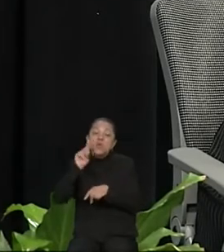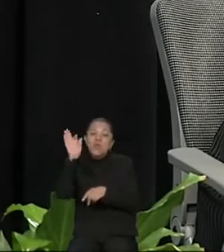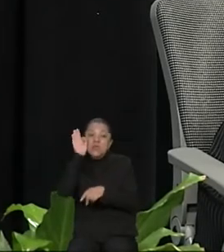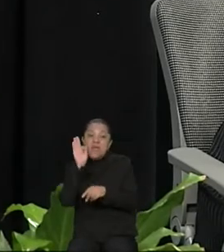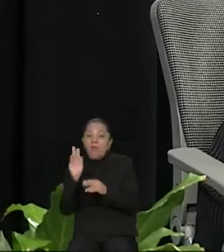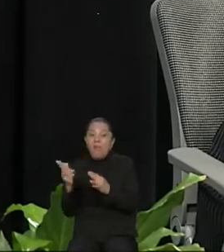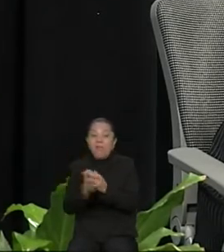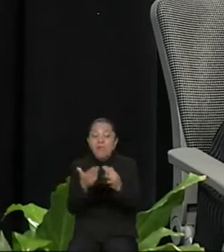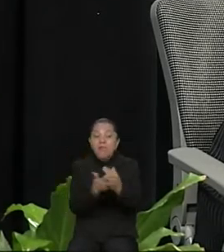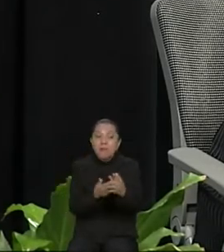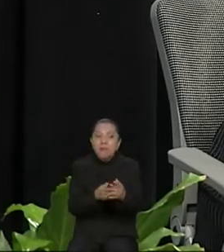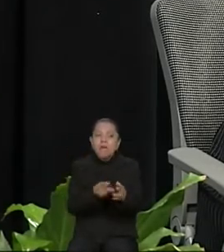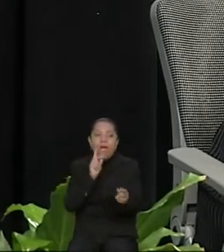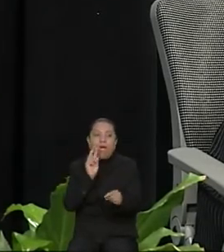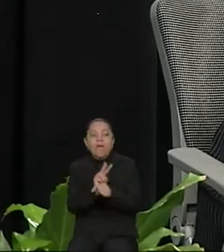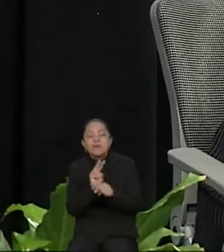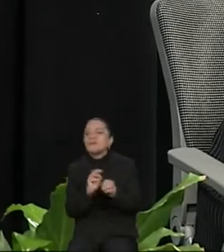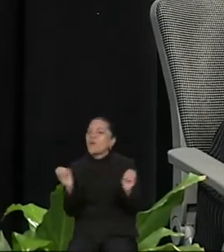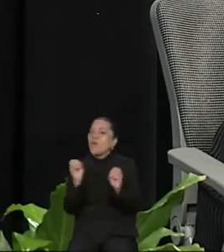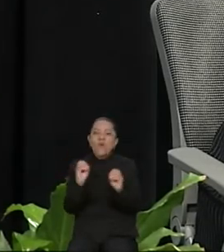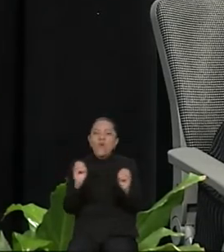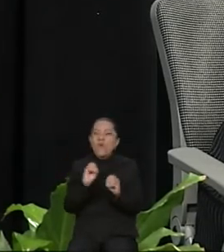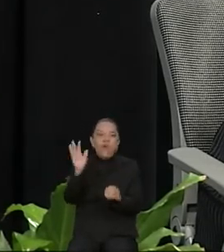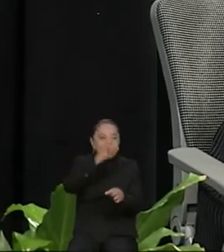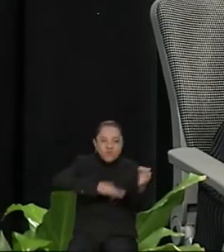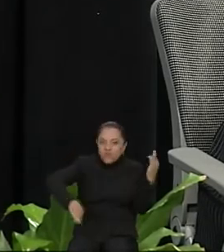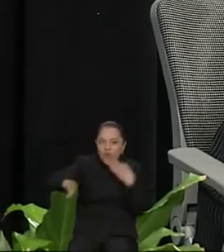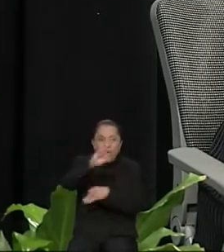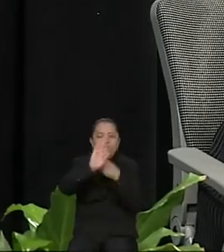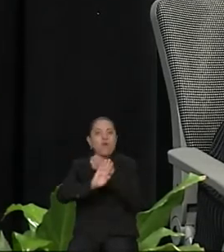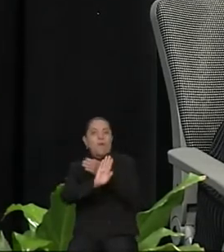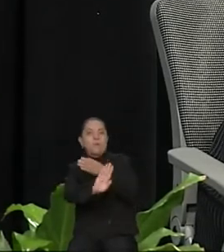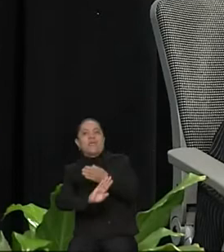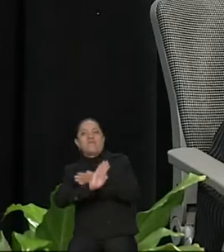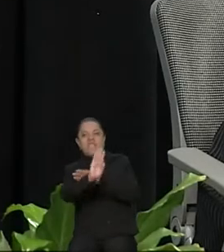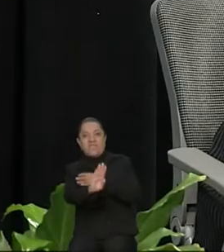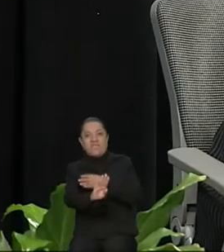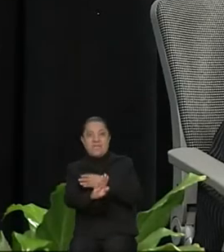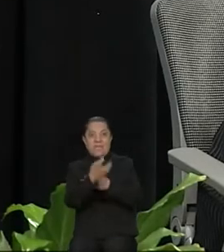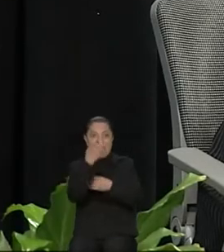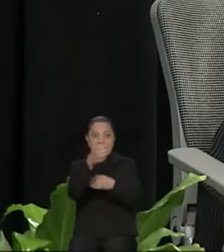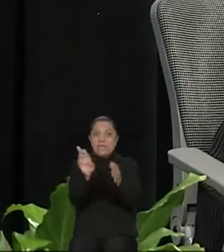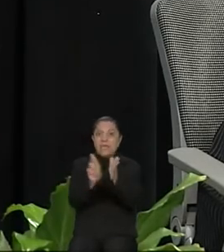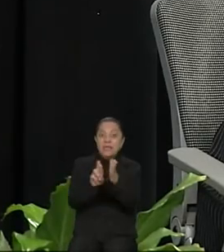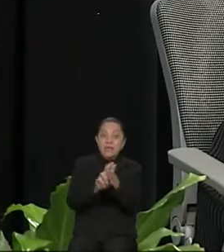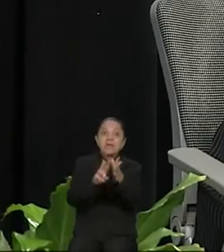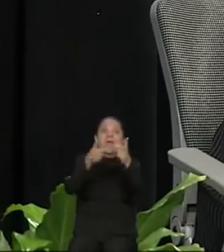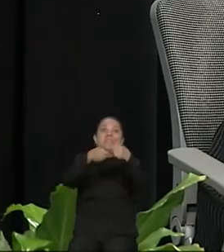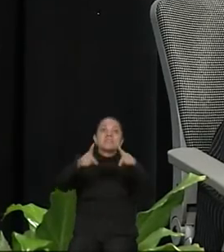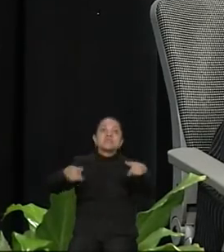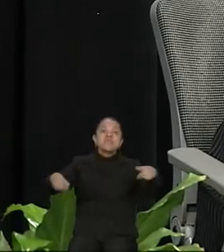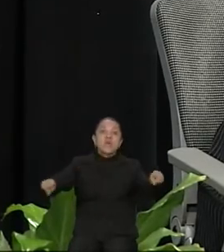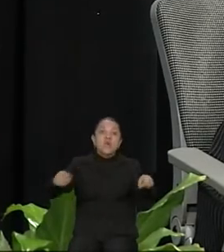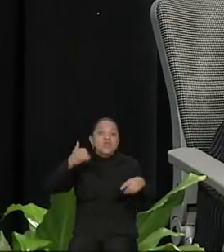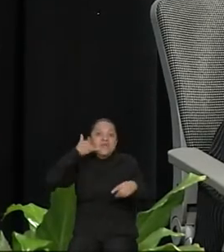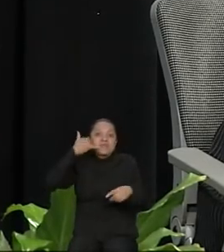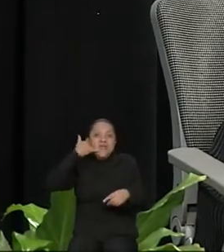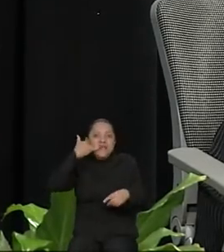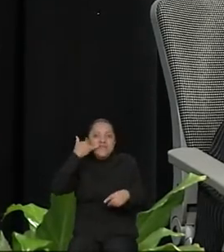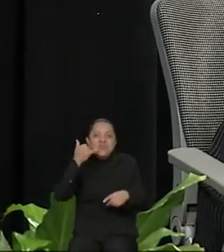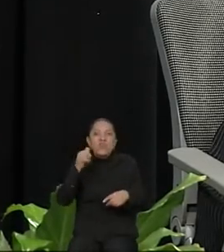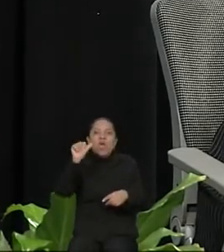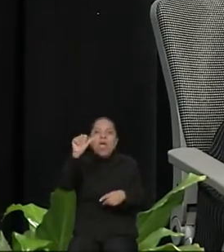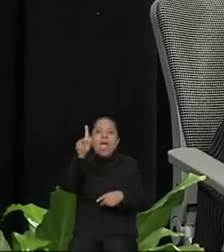para que los estados que presenten esta alerta de género desarrollen una aplicación en el teléfono celular y que las mujeres